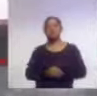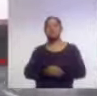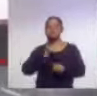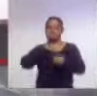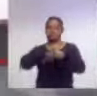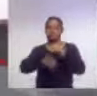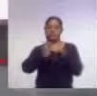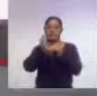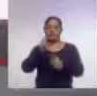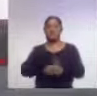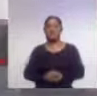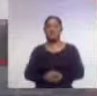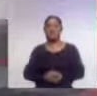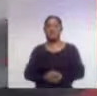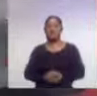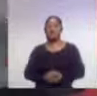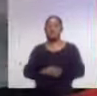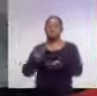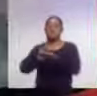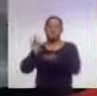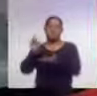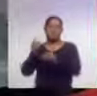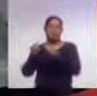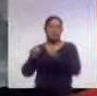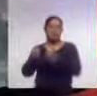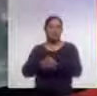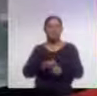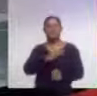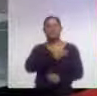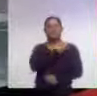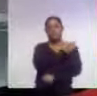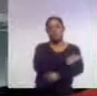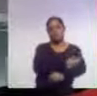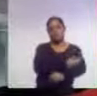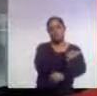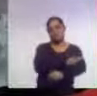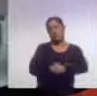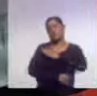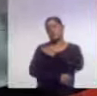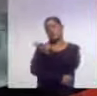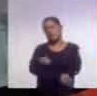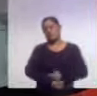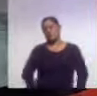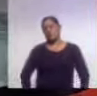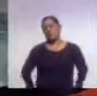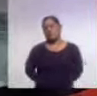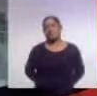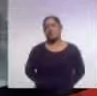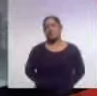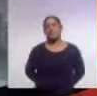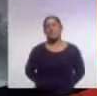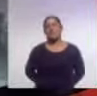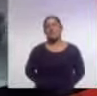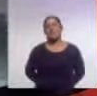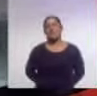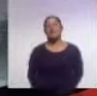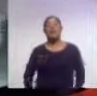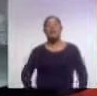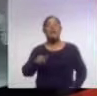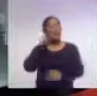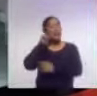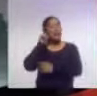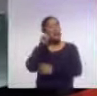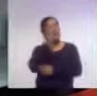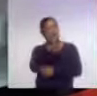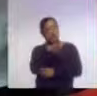reporte. Adam, muchísimas gracias. Muy buenas tardes. Buenas tardes. Y bien, recuerda que ayer, precisamente